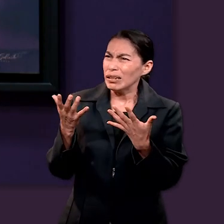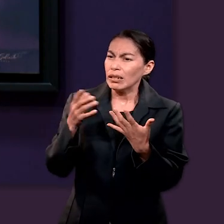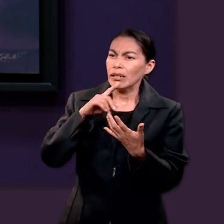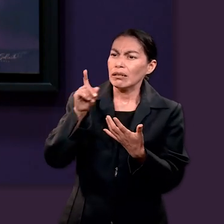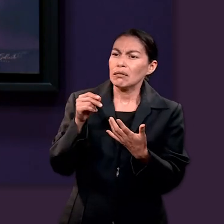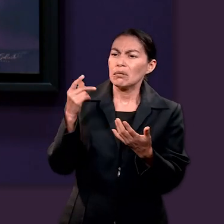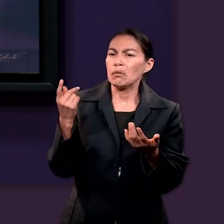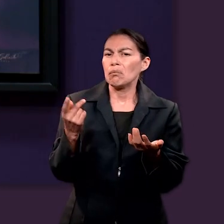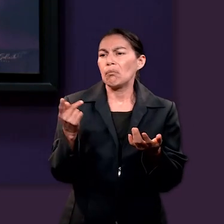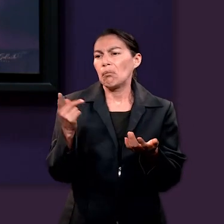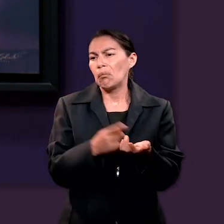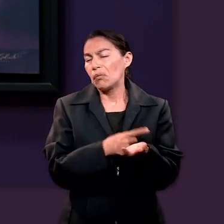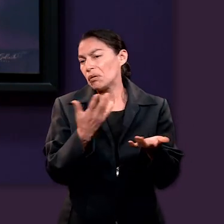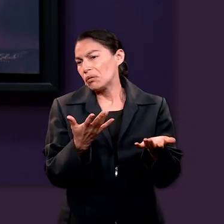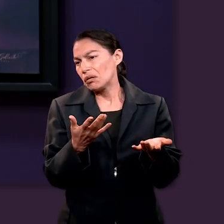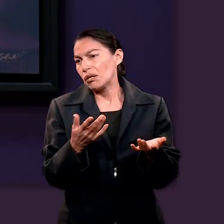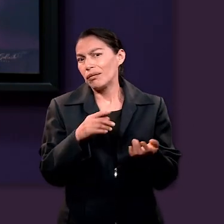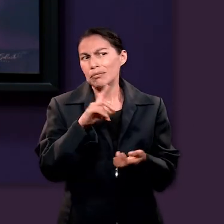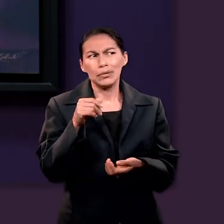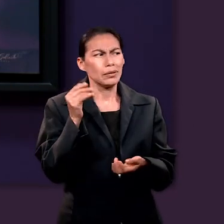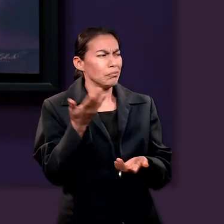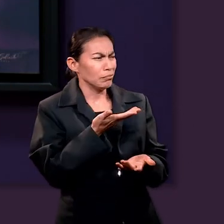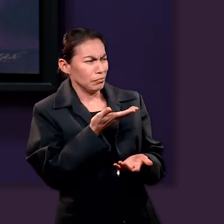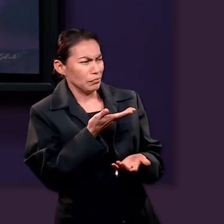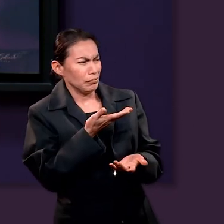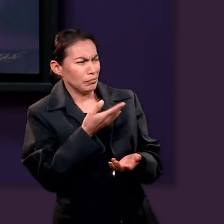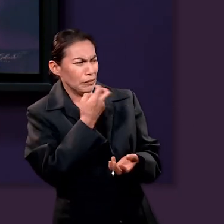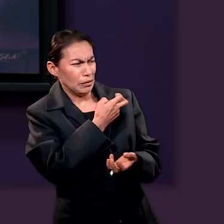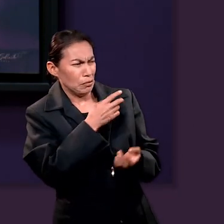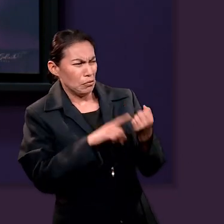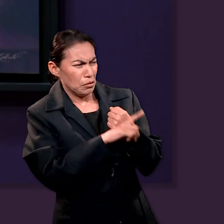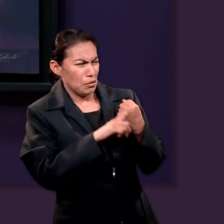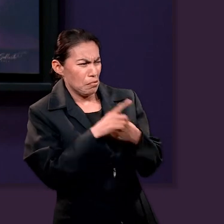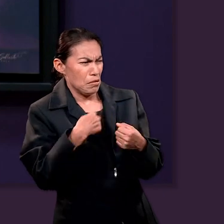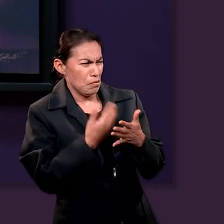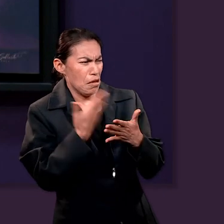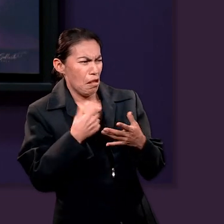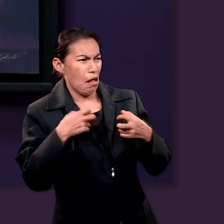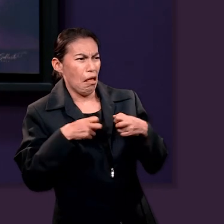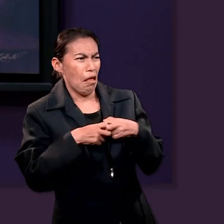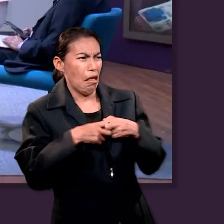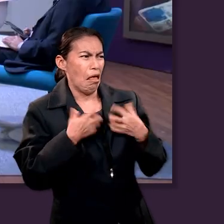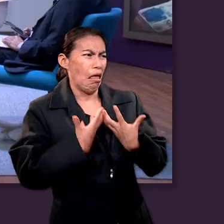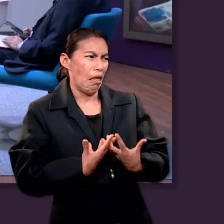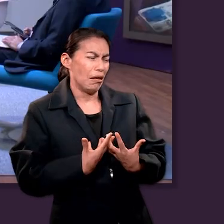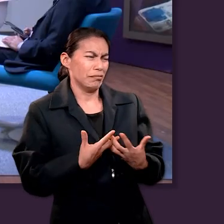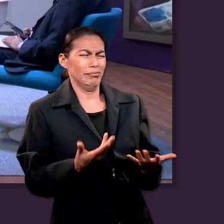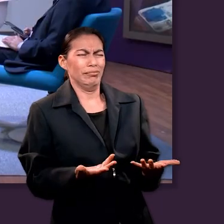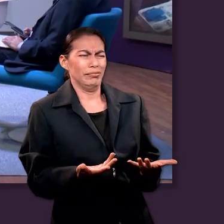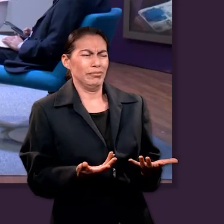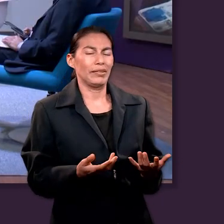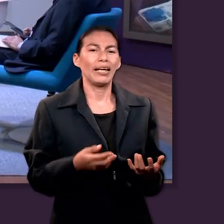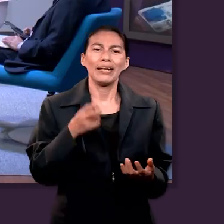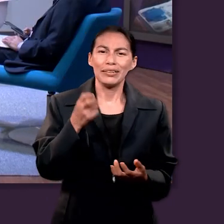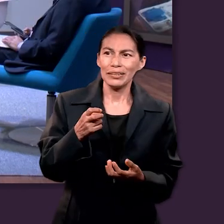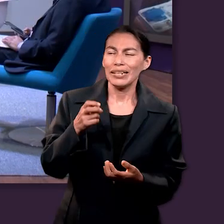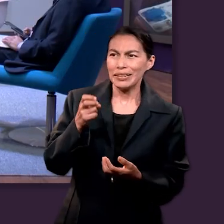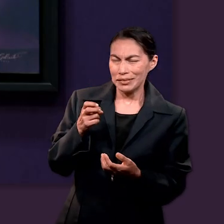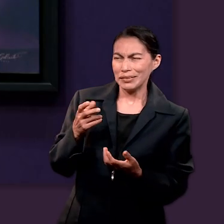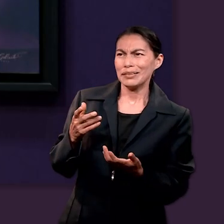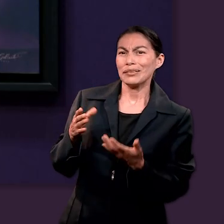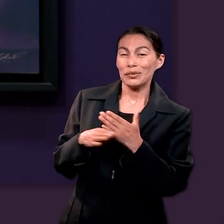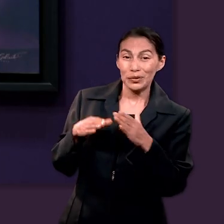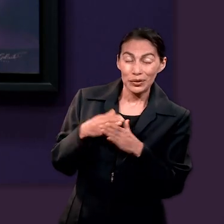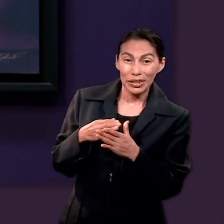la voy a superar? ¿y cómo la voy a superar? Y es que es un problema tan grande y pasa y luego pensamos ¡Ay! Por eso yo